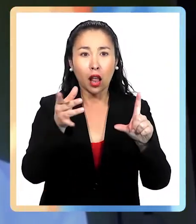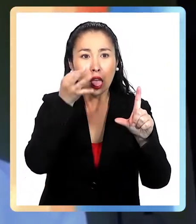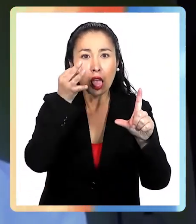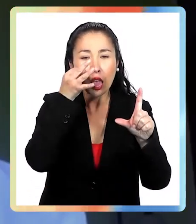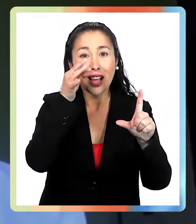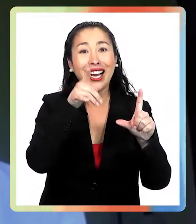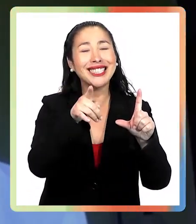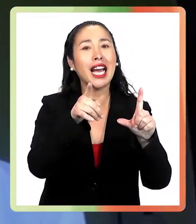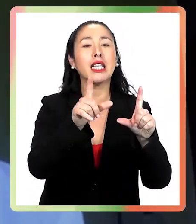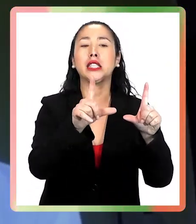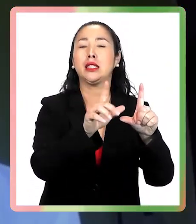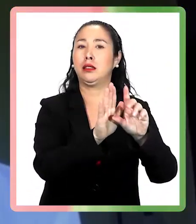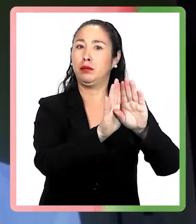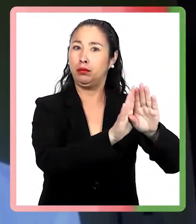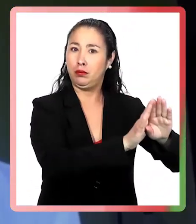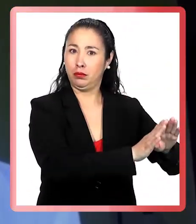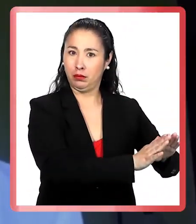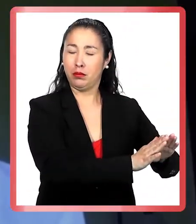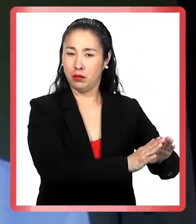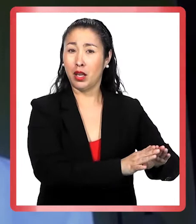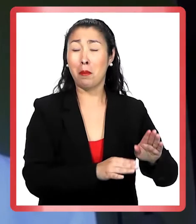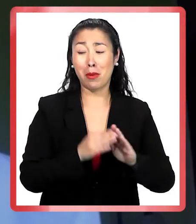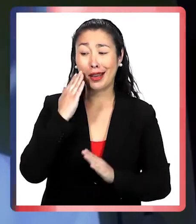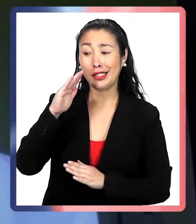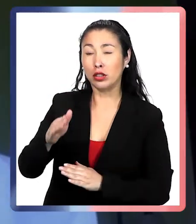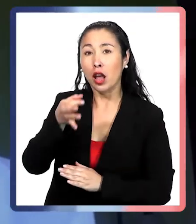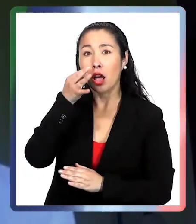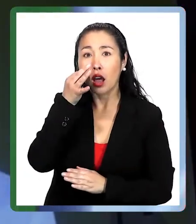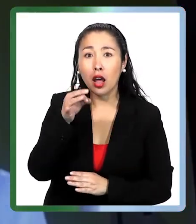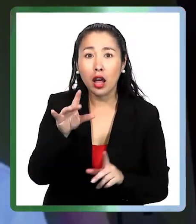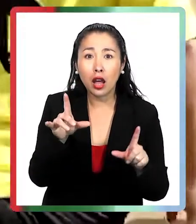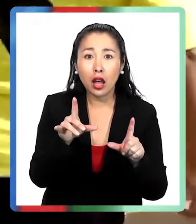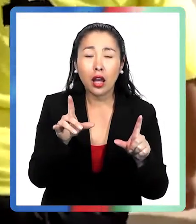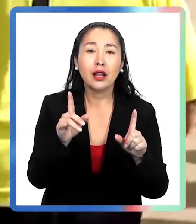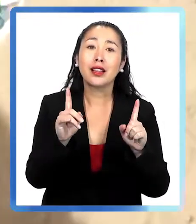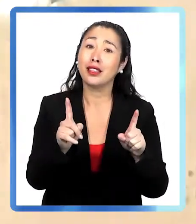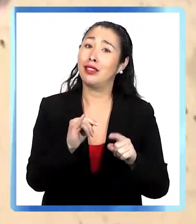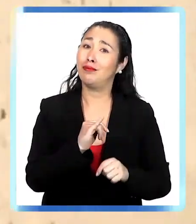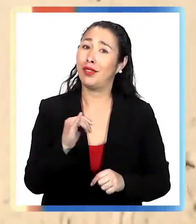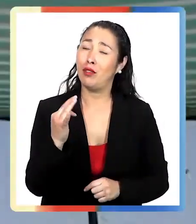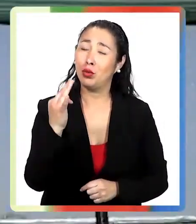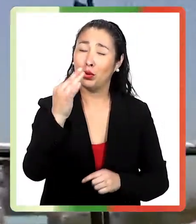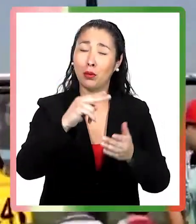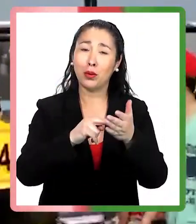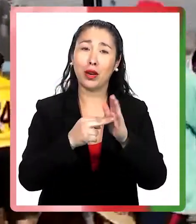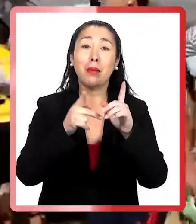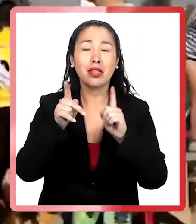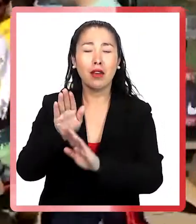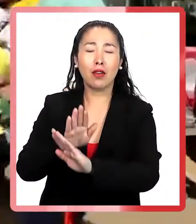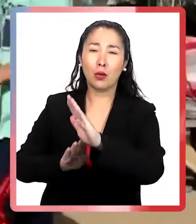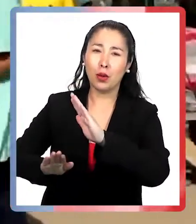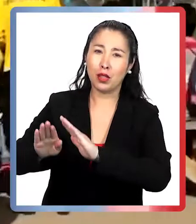muy pegado a la pantalla, hay que desintoxicarlo. Sobre todo ese niño que se queda pegado es el que va a tener problemas más adelante. Hay que